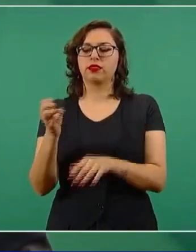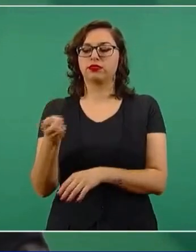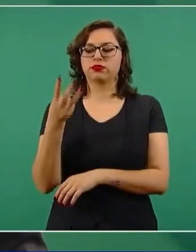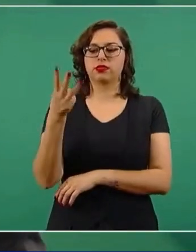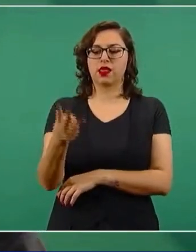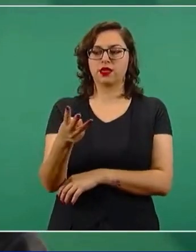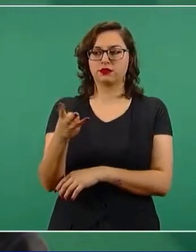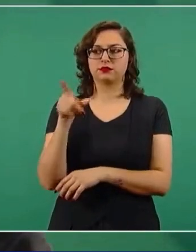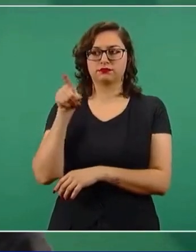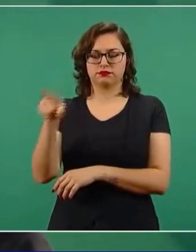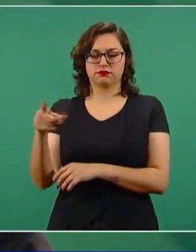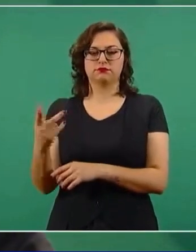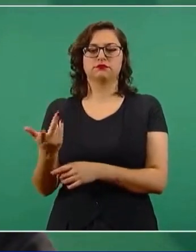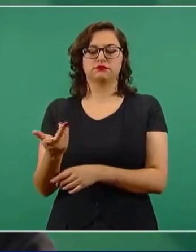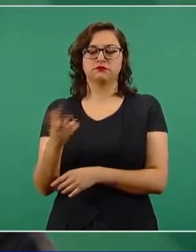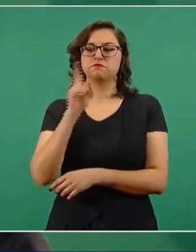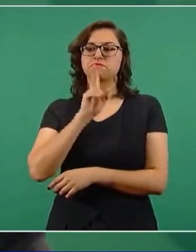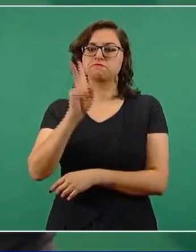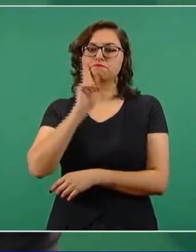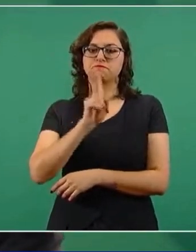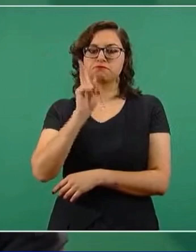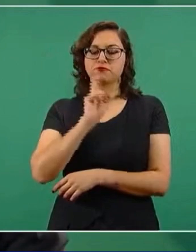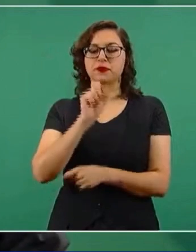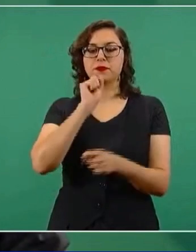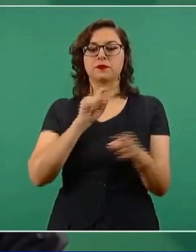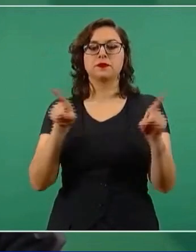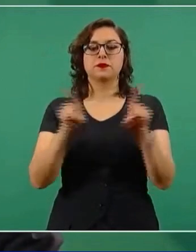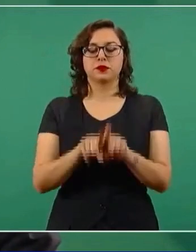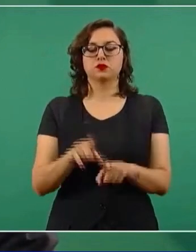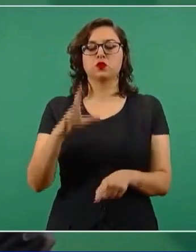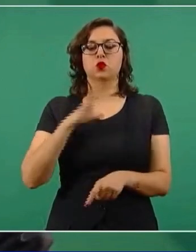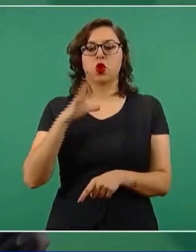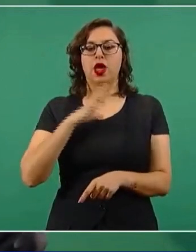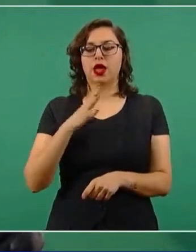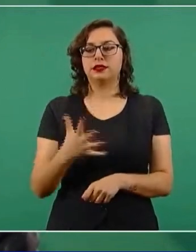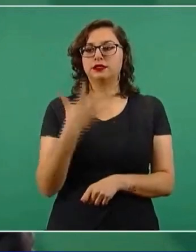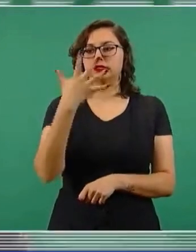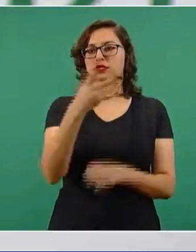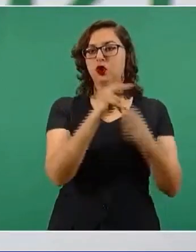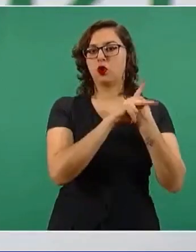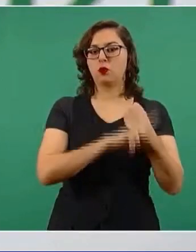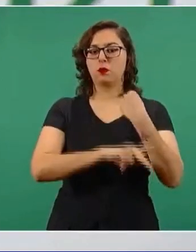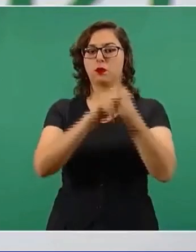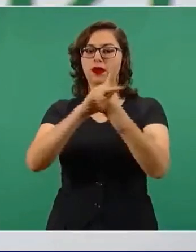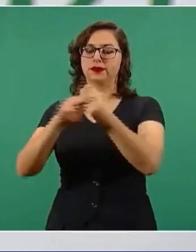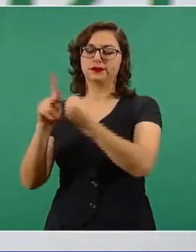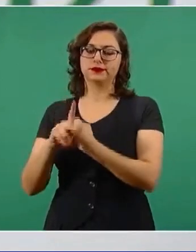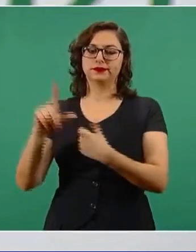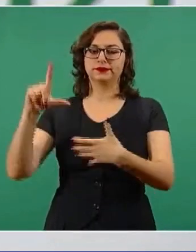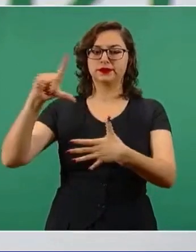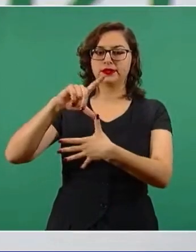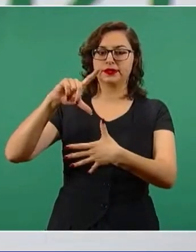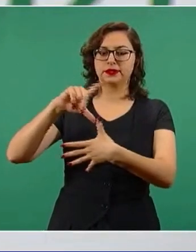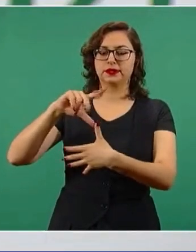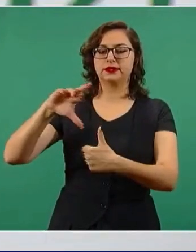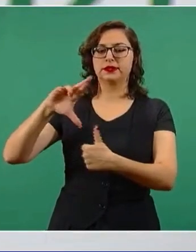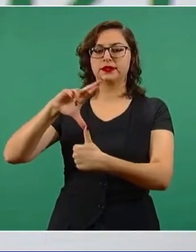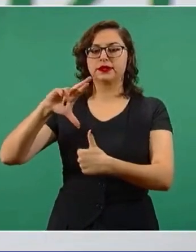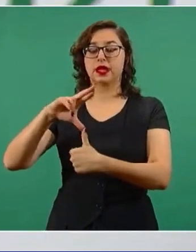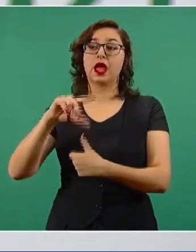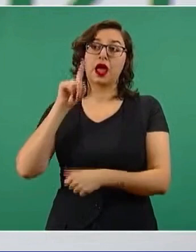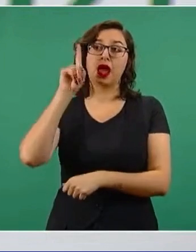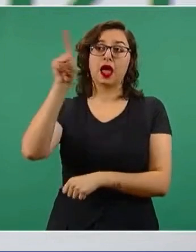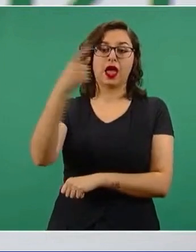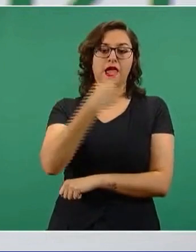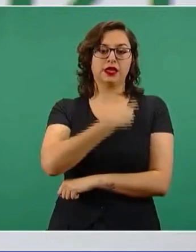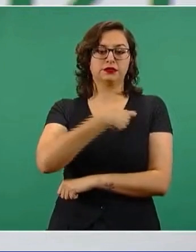manifestaciones de interés de cinco países, de América Latina y del Caribe, y en mi visita a España, también con el